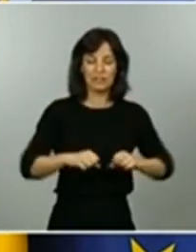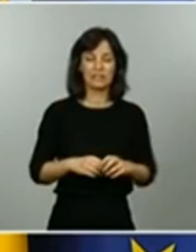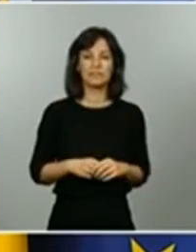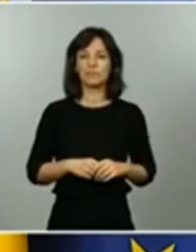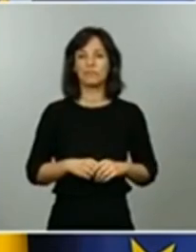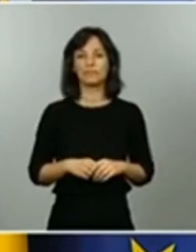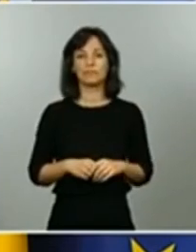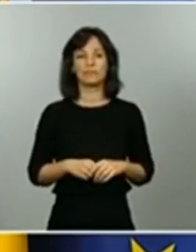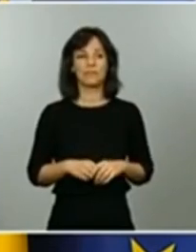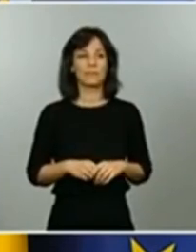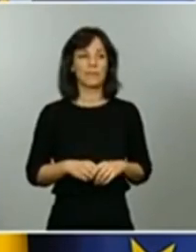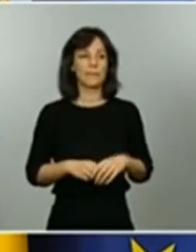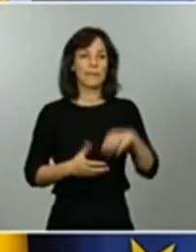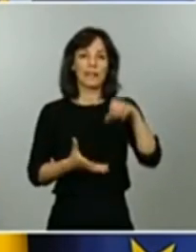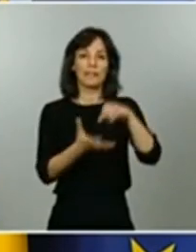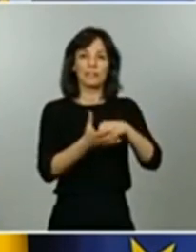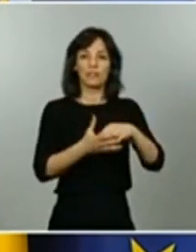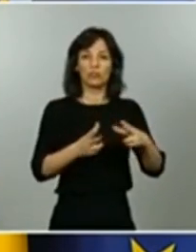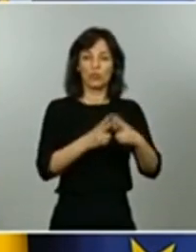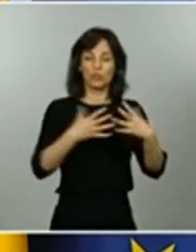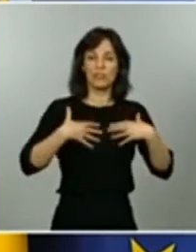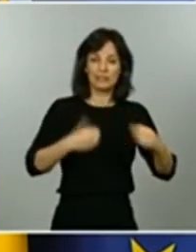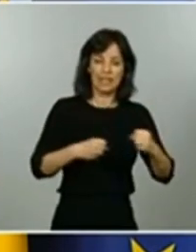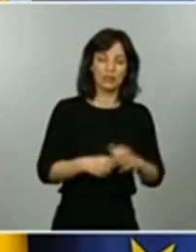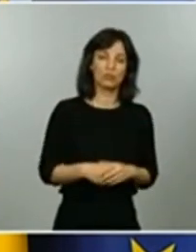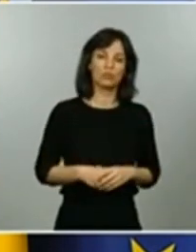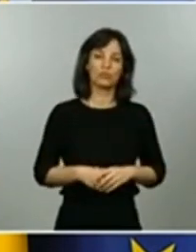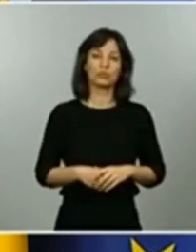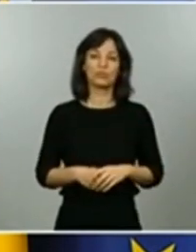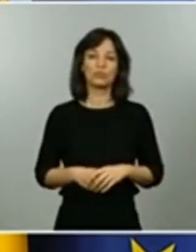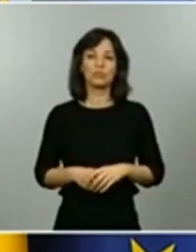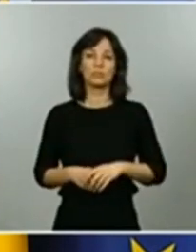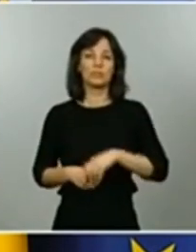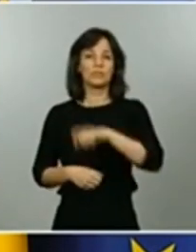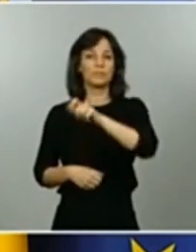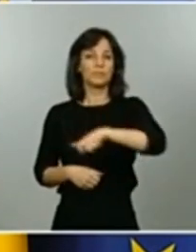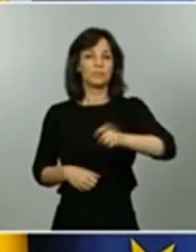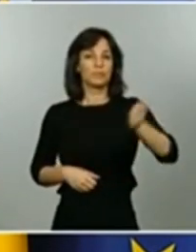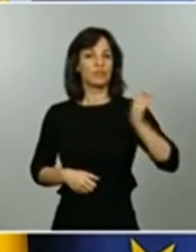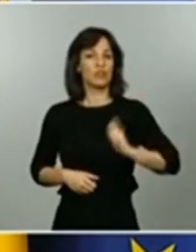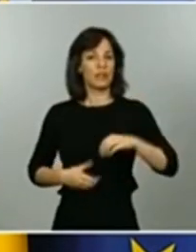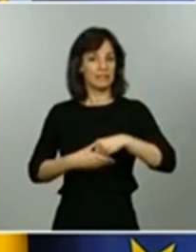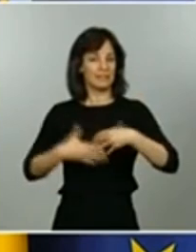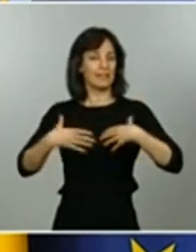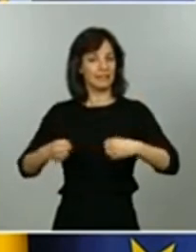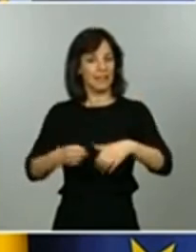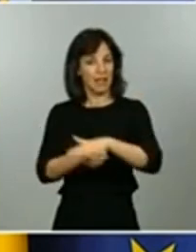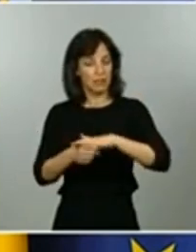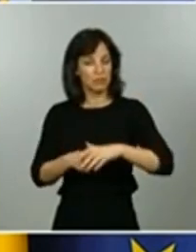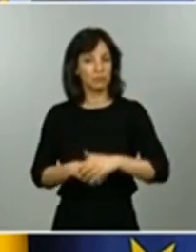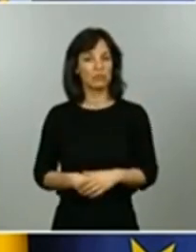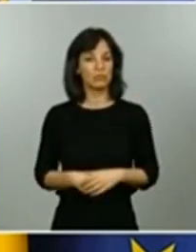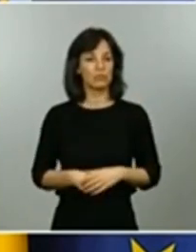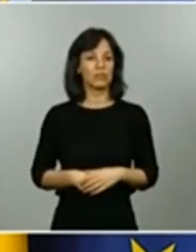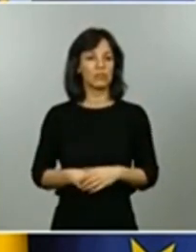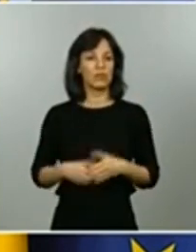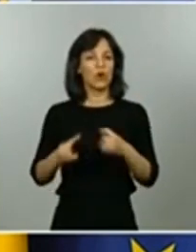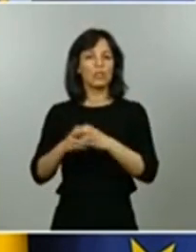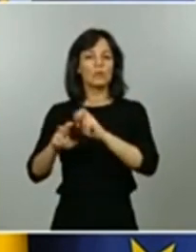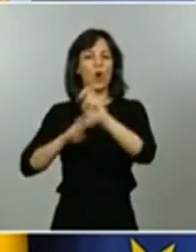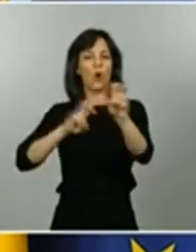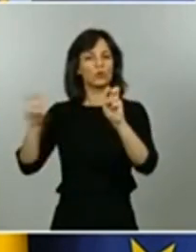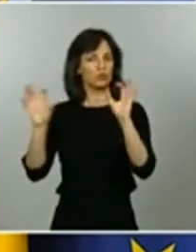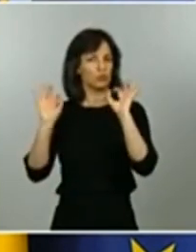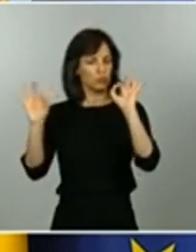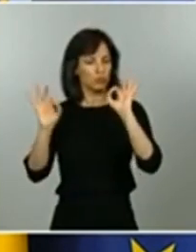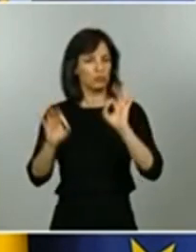centros sociosanitarios en población de profesionales sanitarios y algunos otros colectivos muy concretos en los que